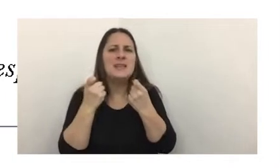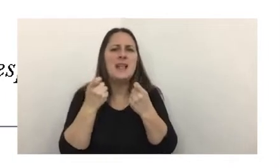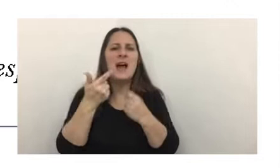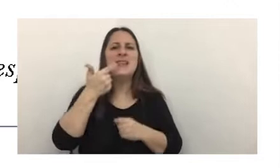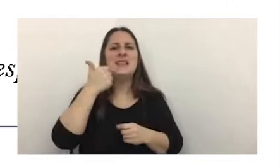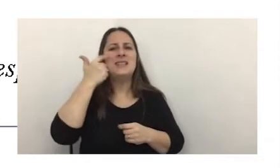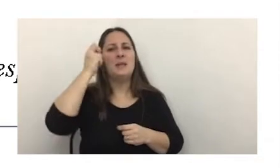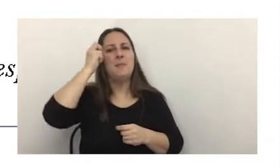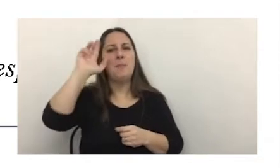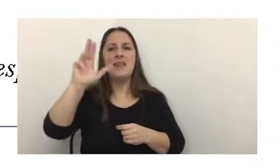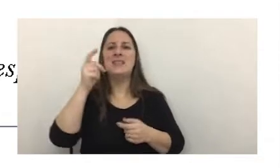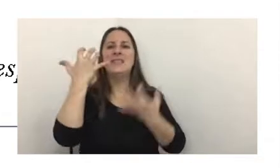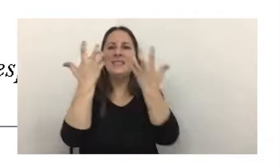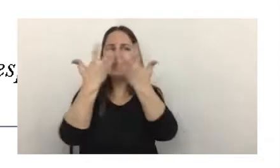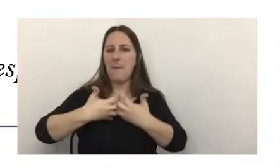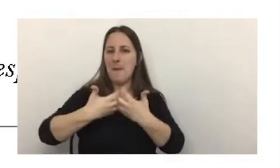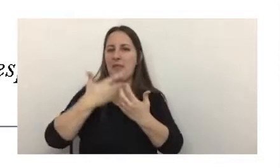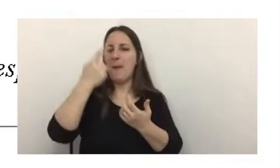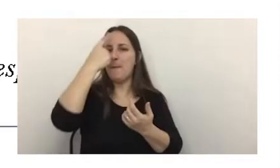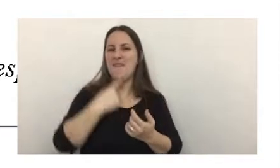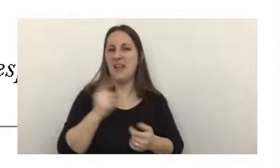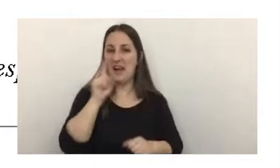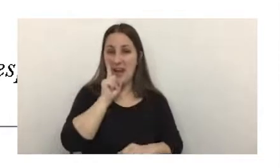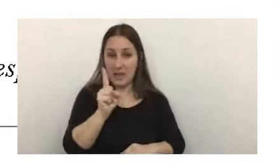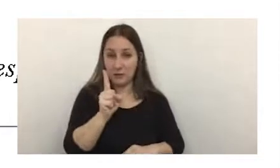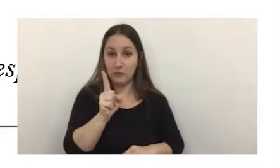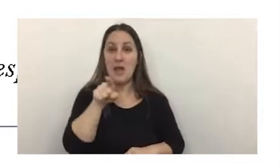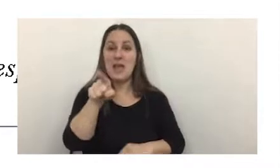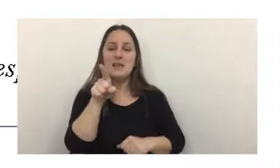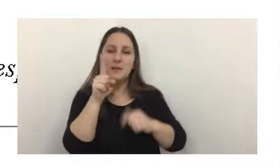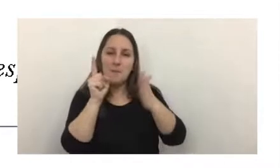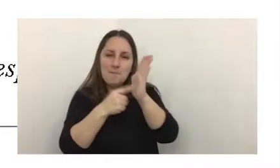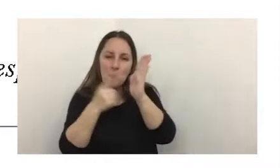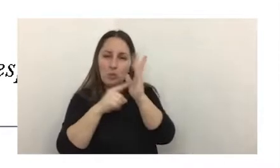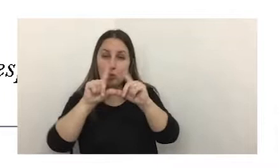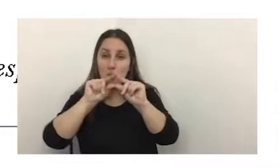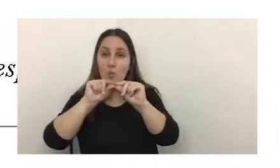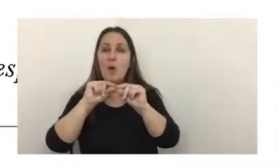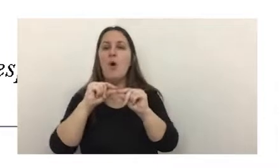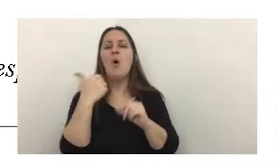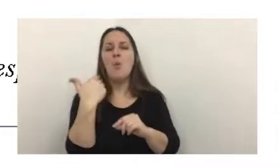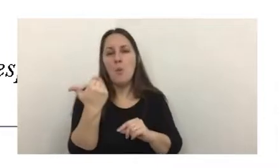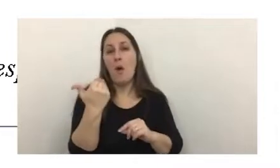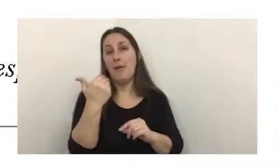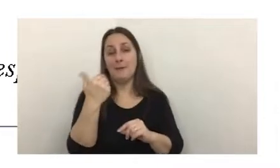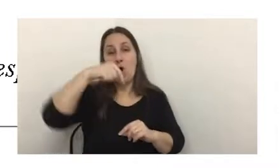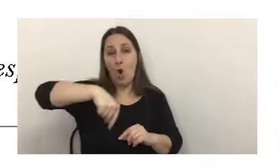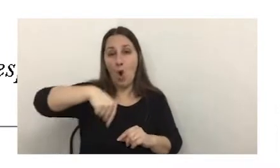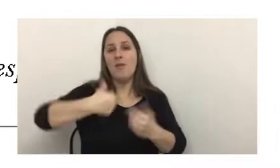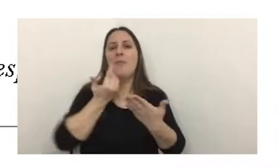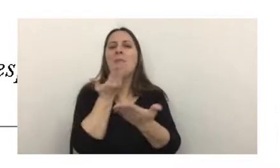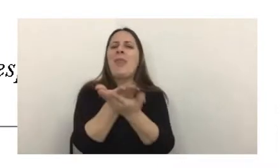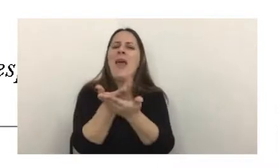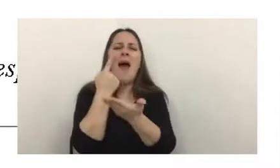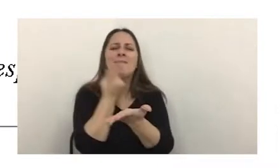sistema de perfil de riesgo, donde esa calificación se puede hoy pedir una